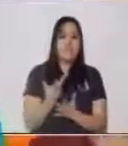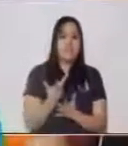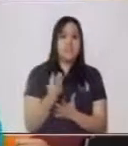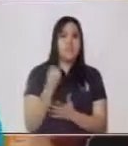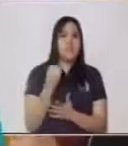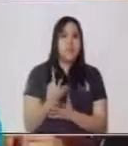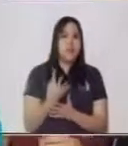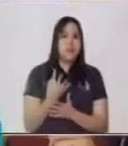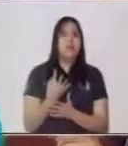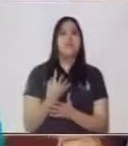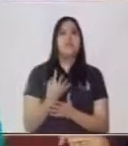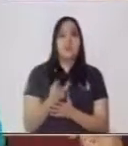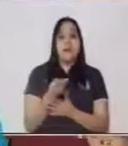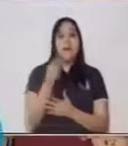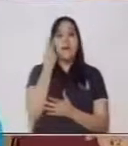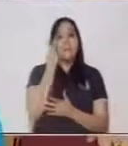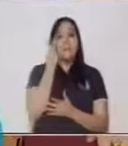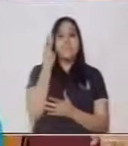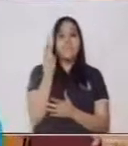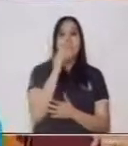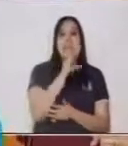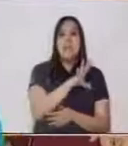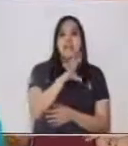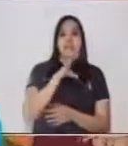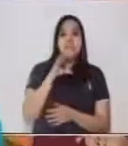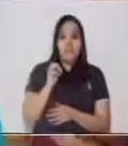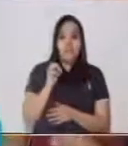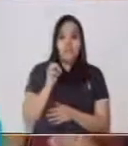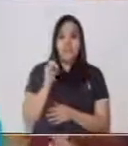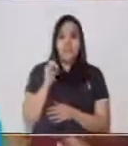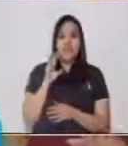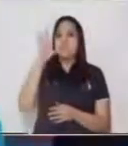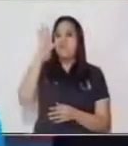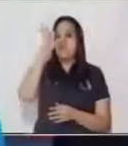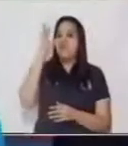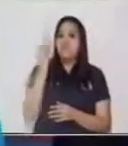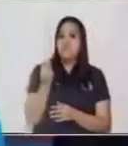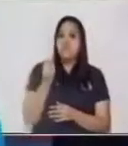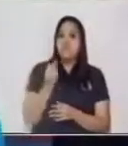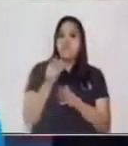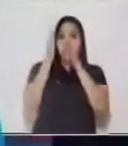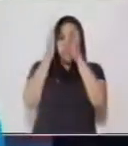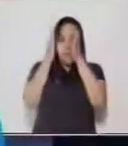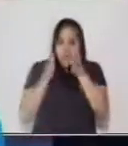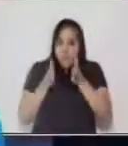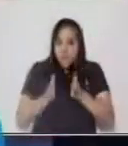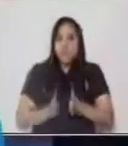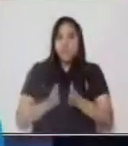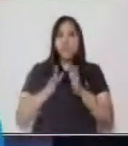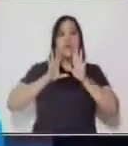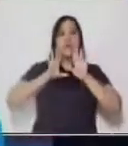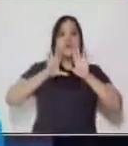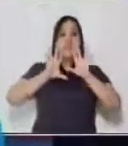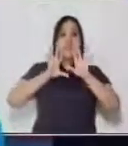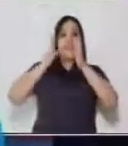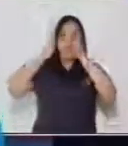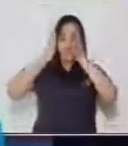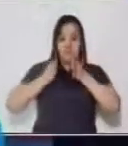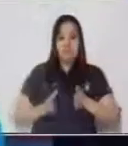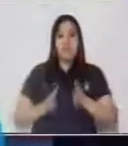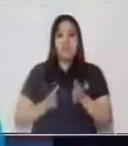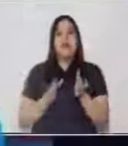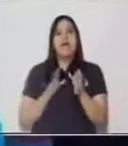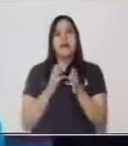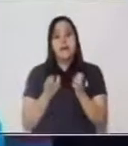Exacto, vale 50. Porque está en la posición del valor de 10. Por lo tanto,